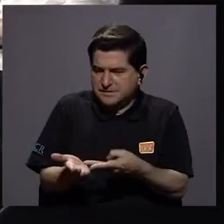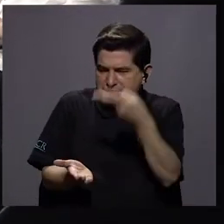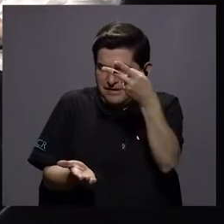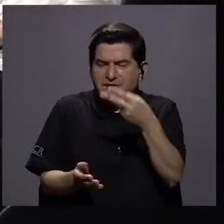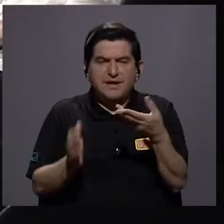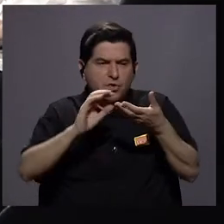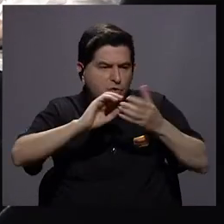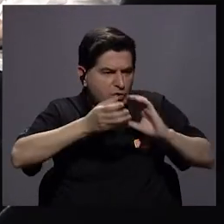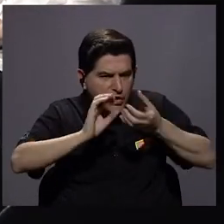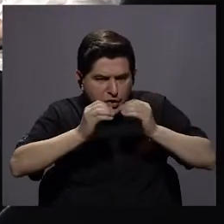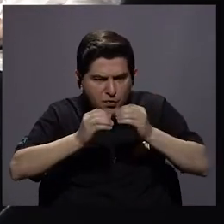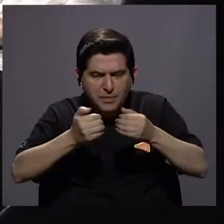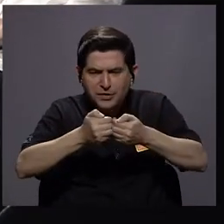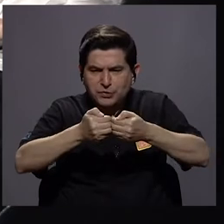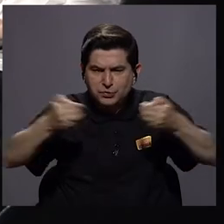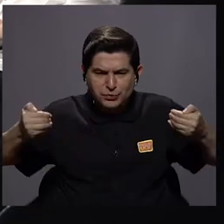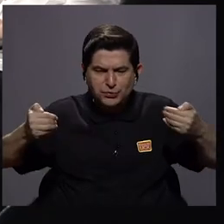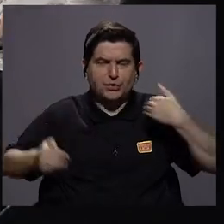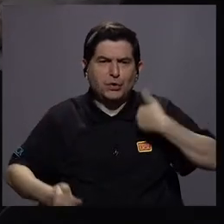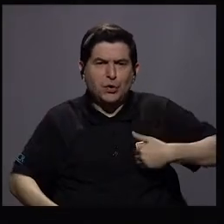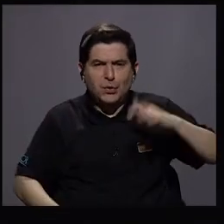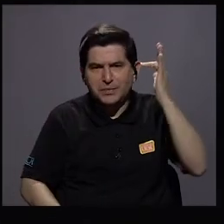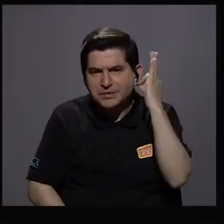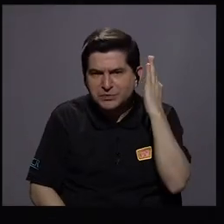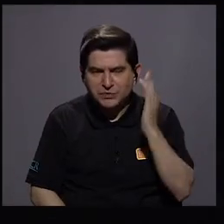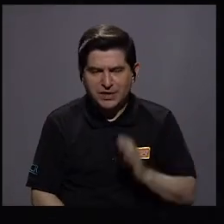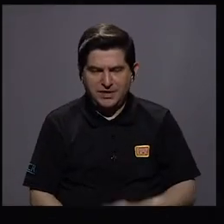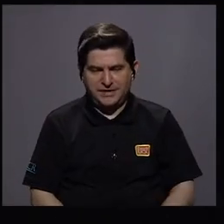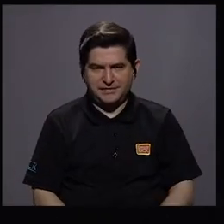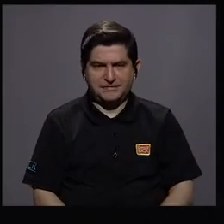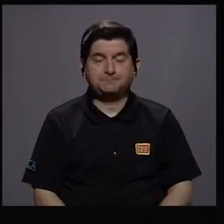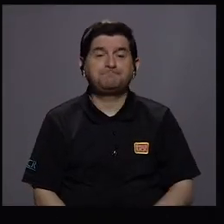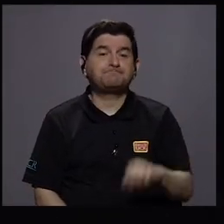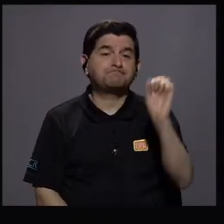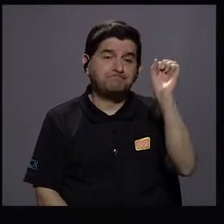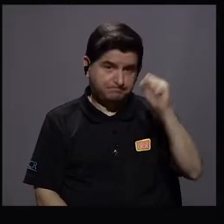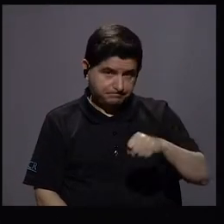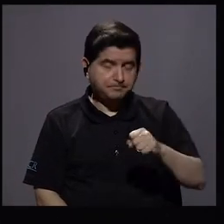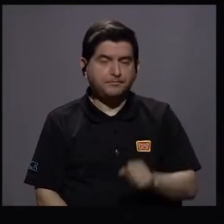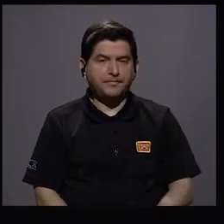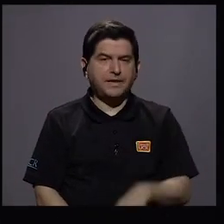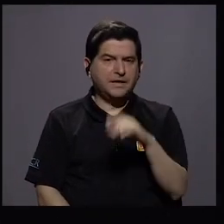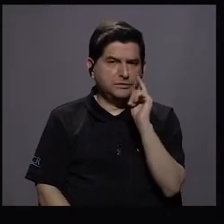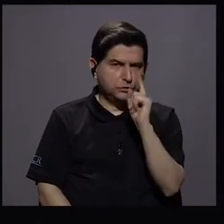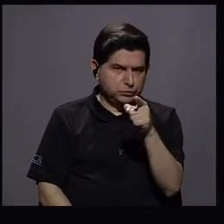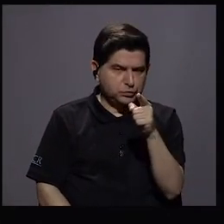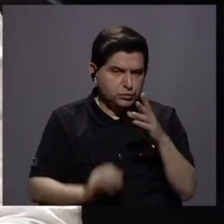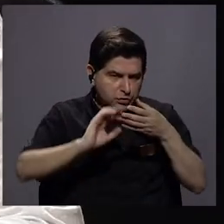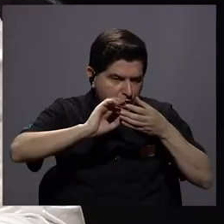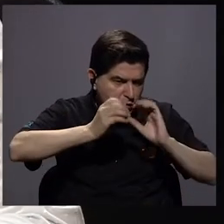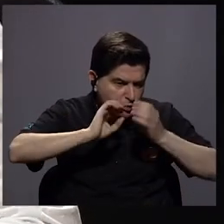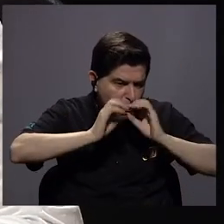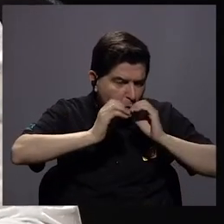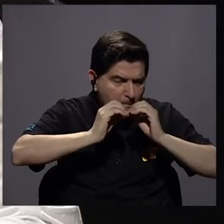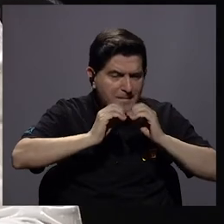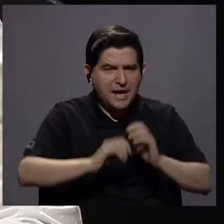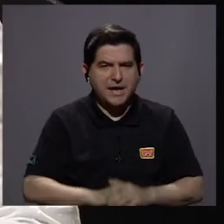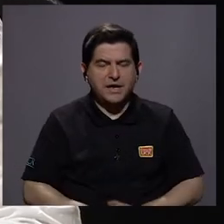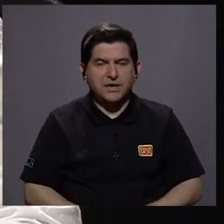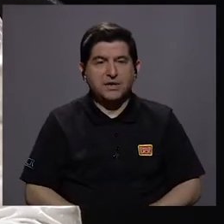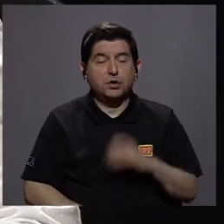números una gran brecha entre hombres y mujeres, doña Rosaura. Sí, de hecho, si usted toma los números a nivel